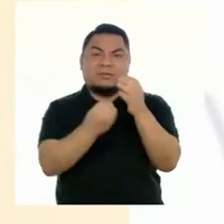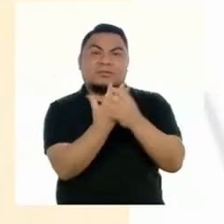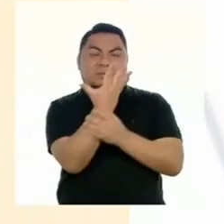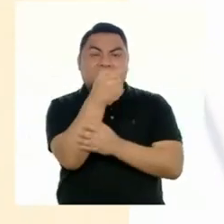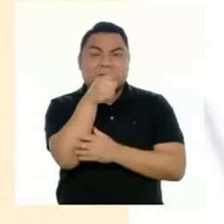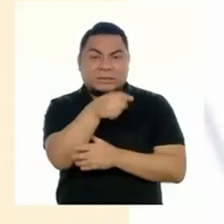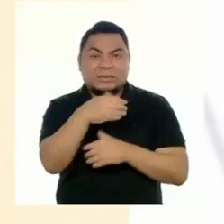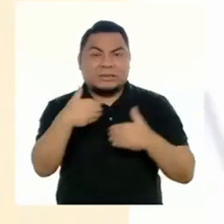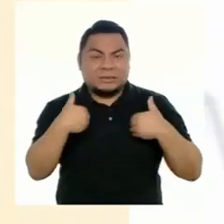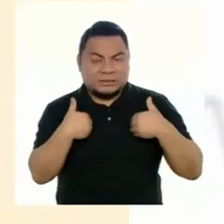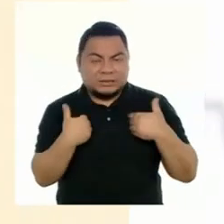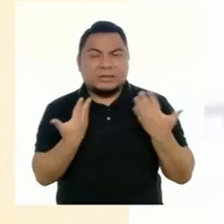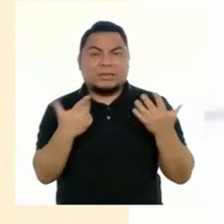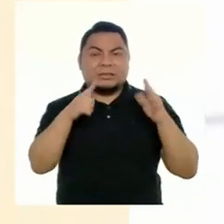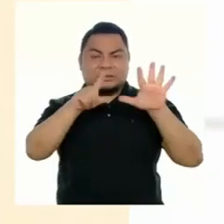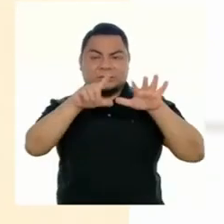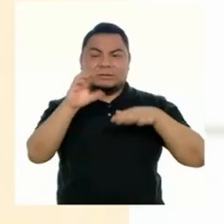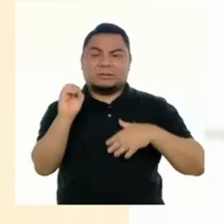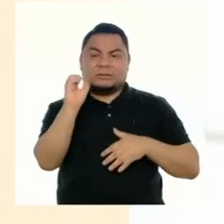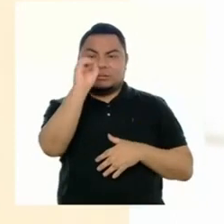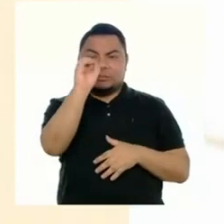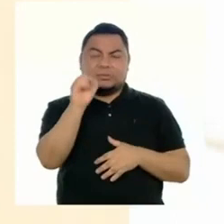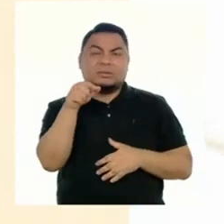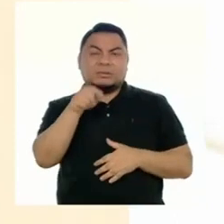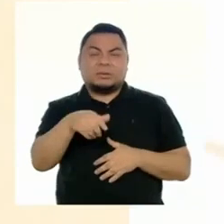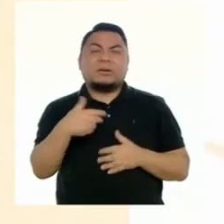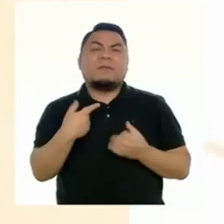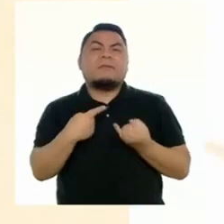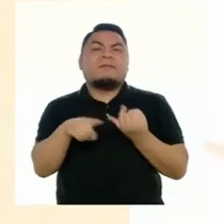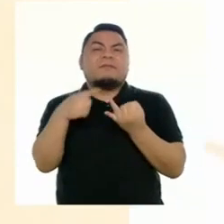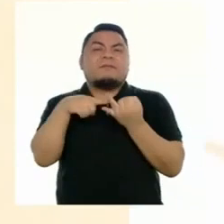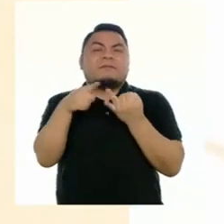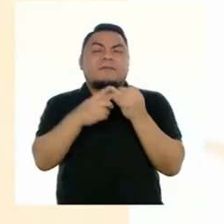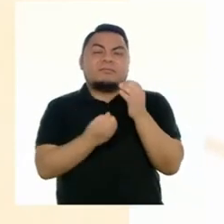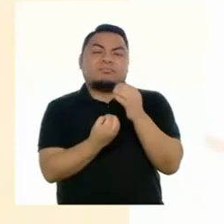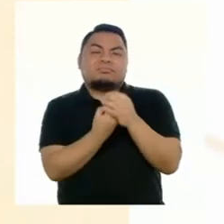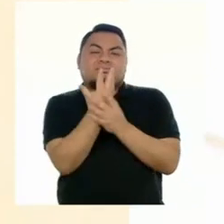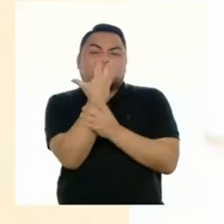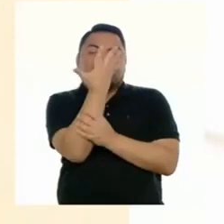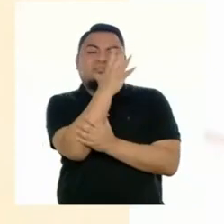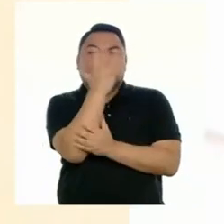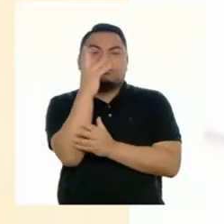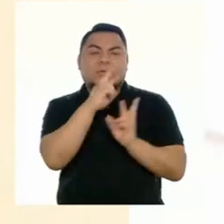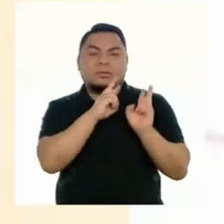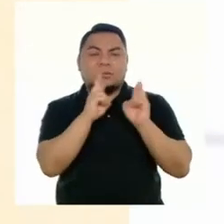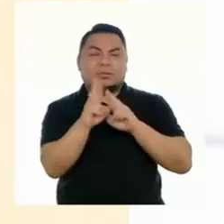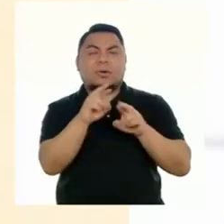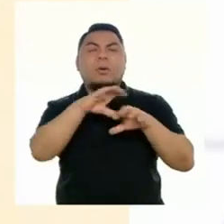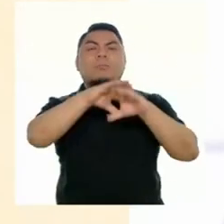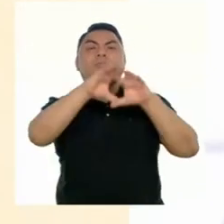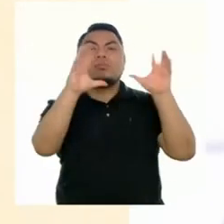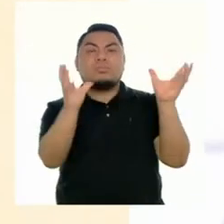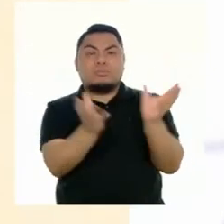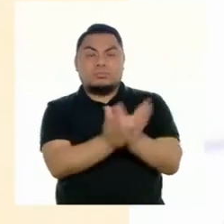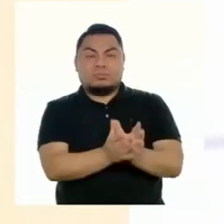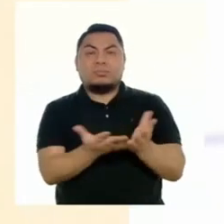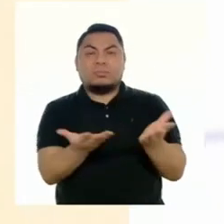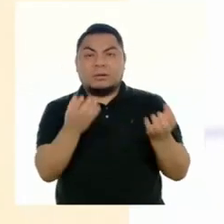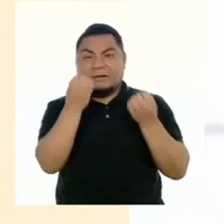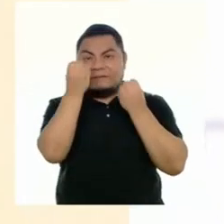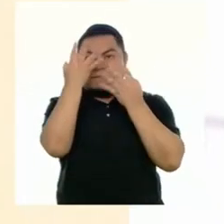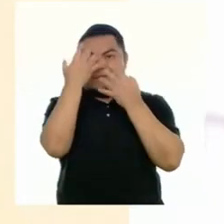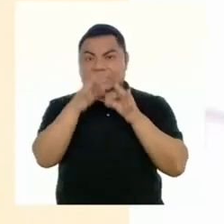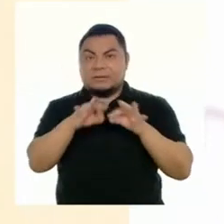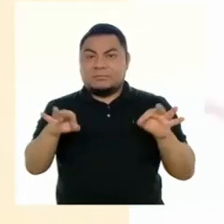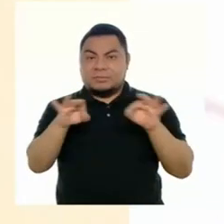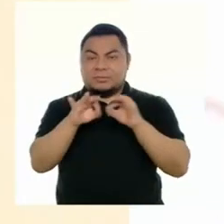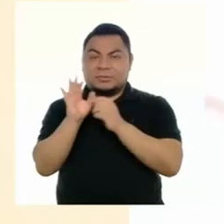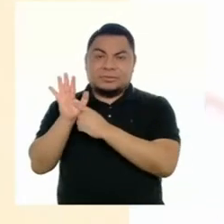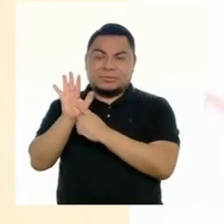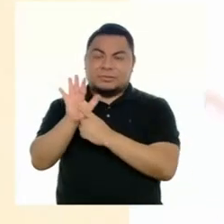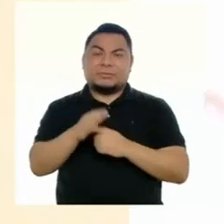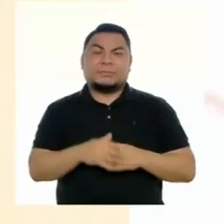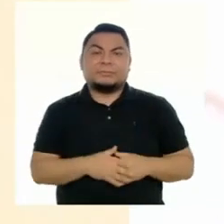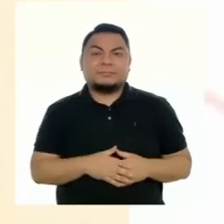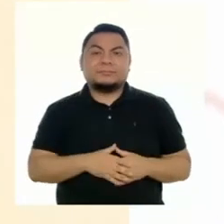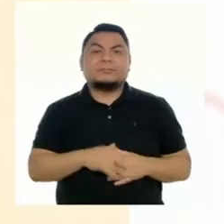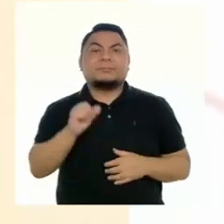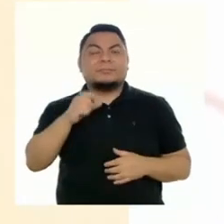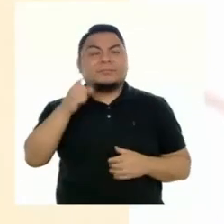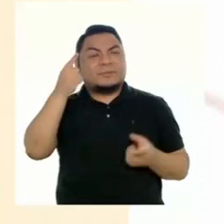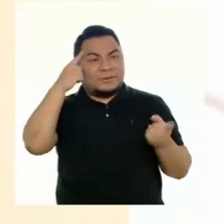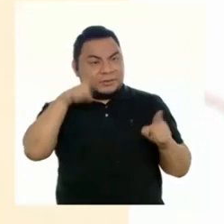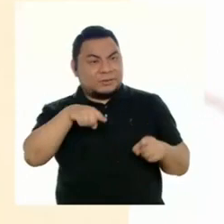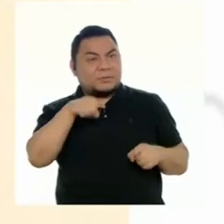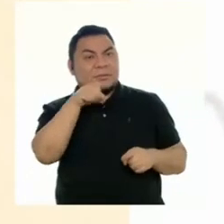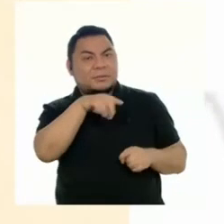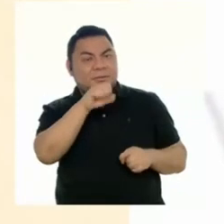conjunto albergan el 70% de la diversidad biológica del mundo. Veamos algunos datos importantes. De